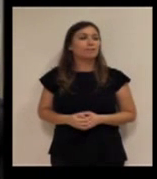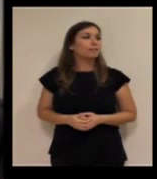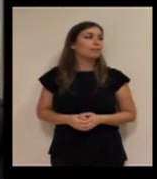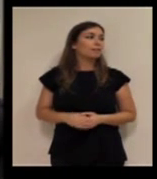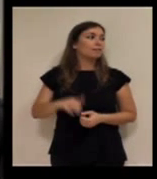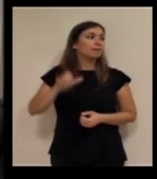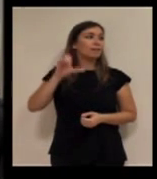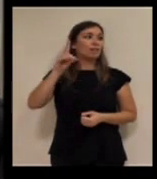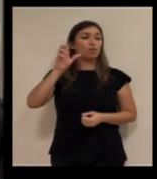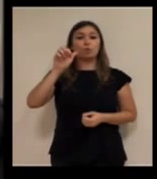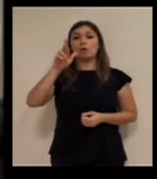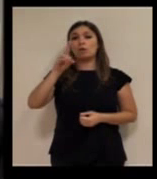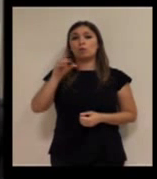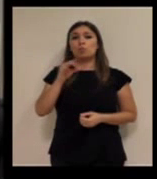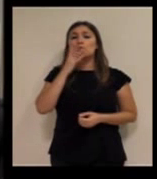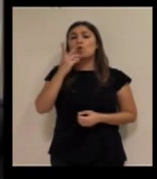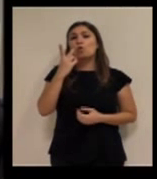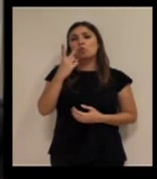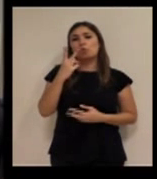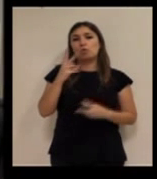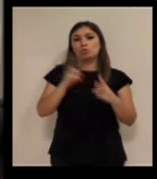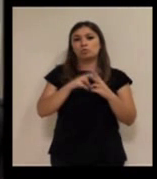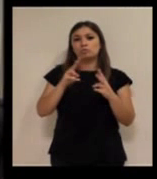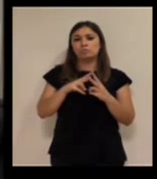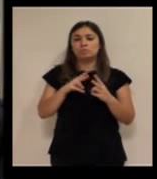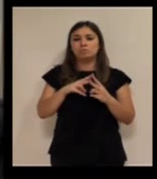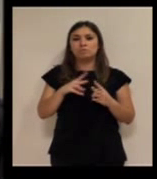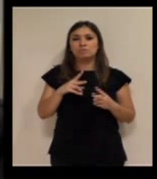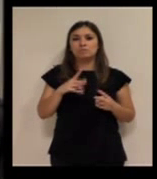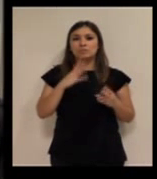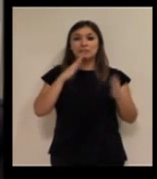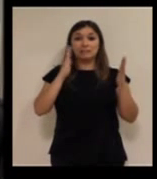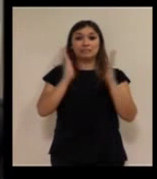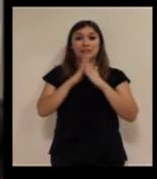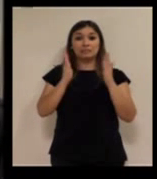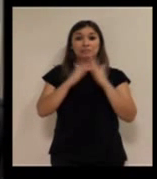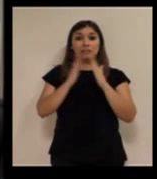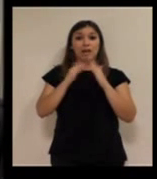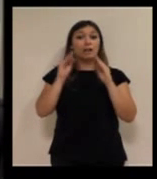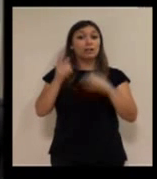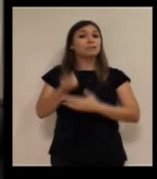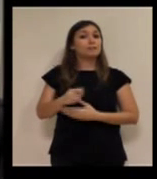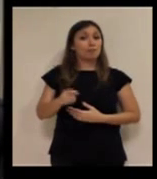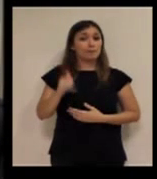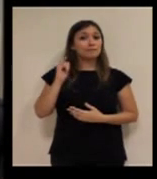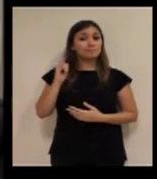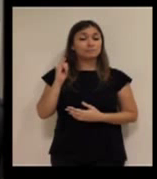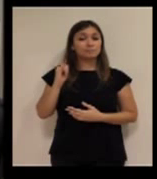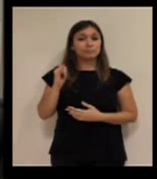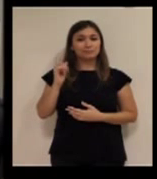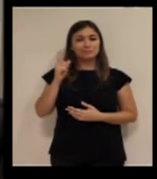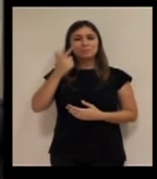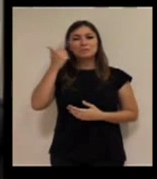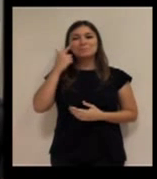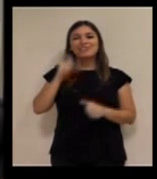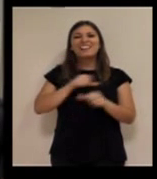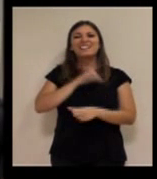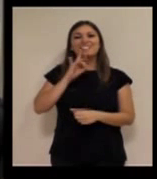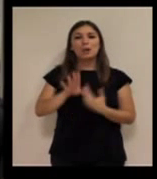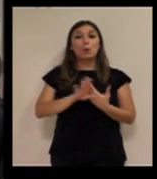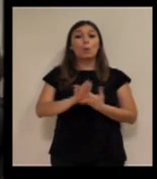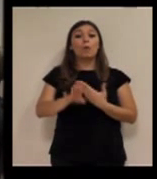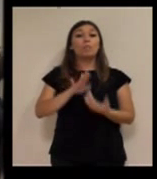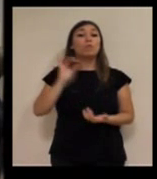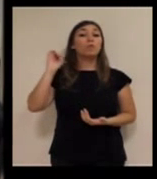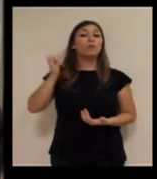mucho. Yo creo que tiene algo clave, ¿no? En El hecho de tener las llaves del domicilio de los usuarios. Claro. Pues yo doy mis llaves a